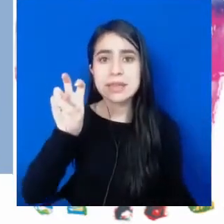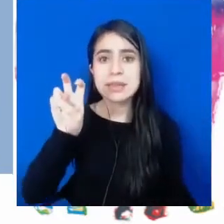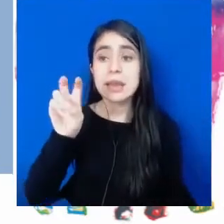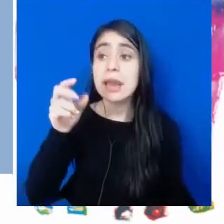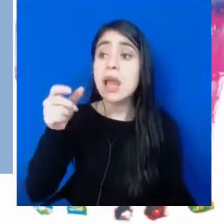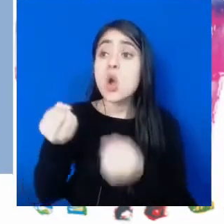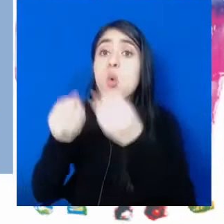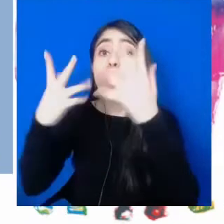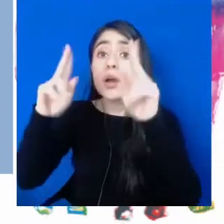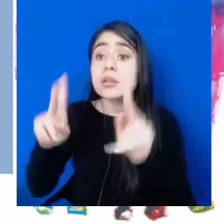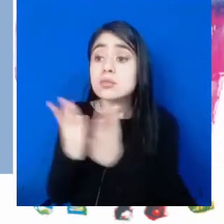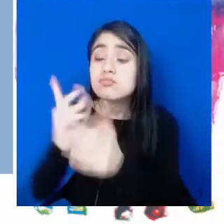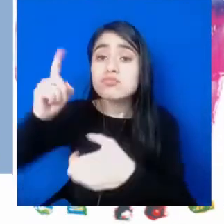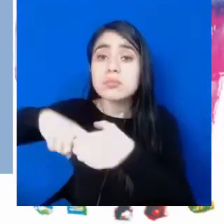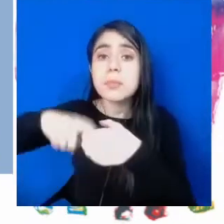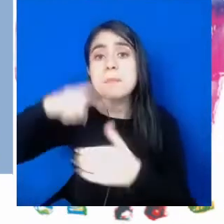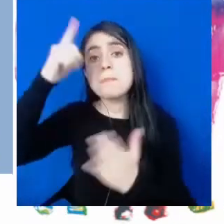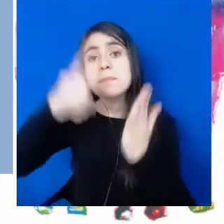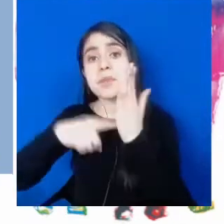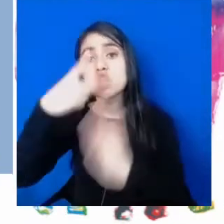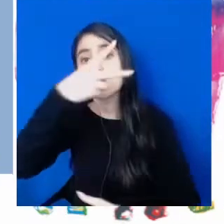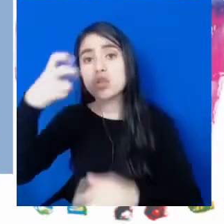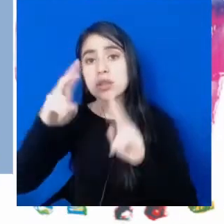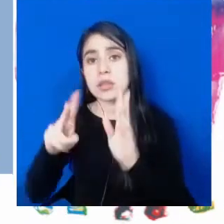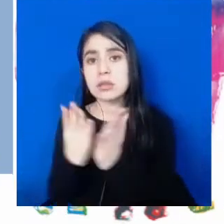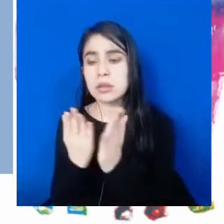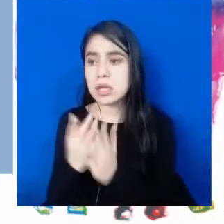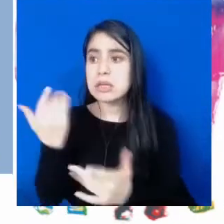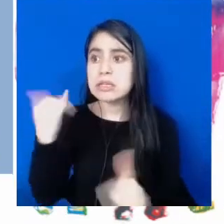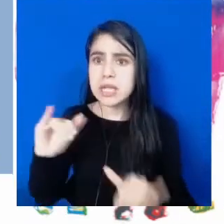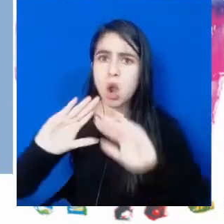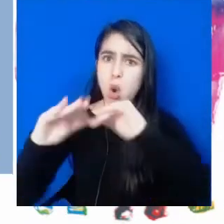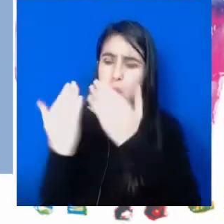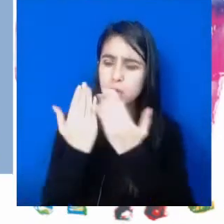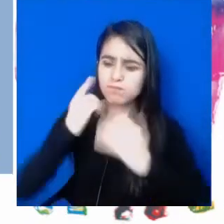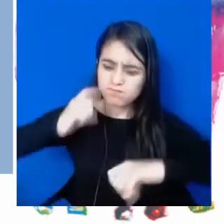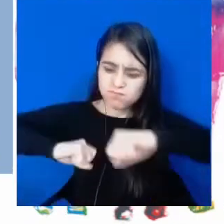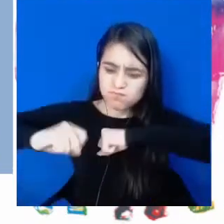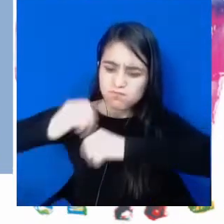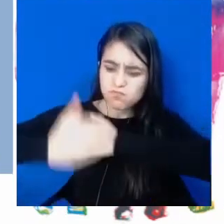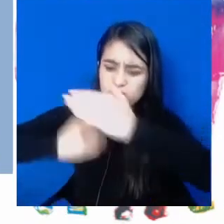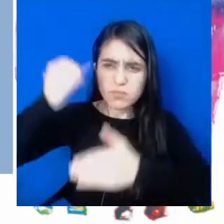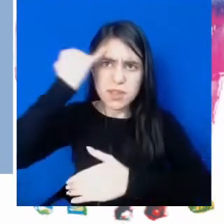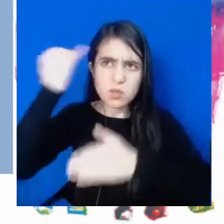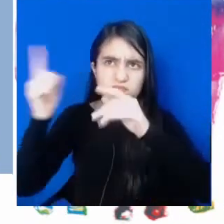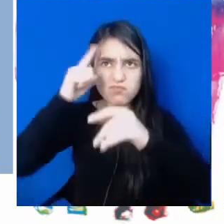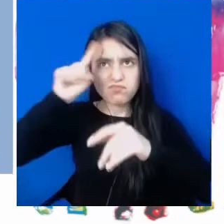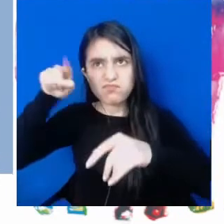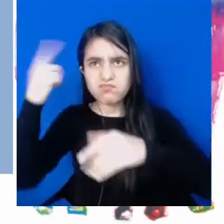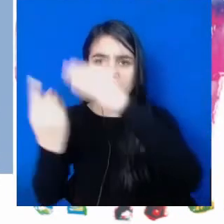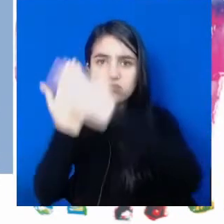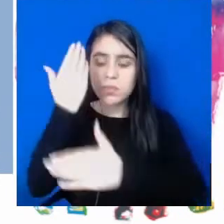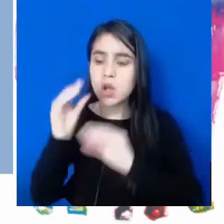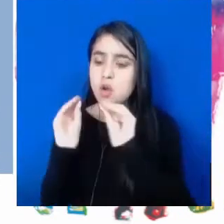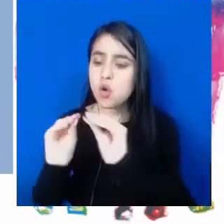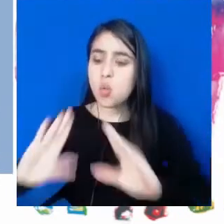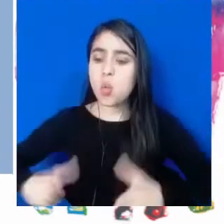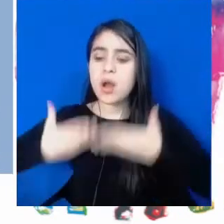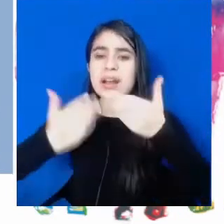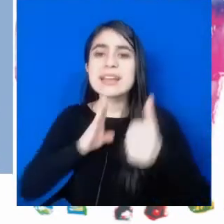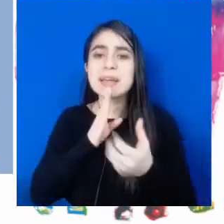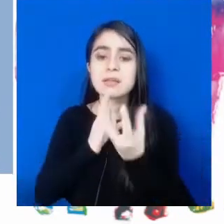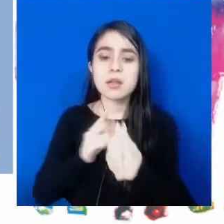aproximadamente 1.200 estudiantes y logramos un proceso innovador en la mayoría de ellos al cualificar a docentes y modelos